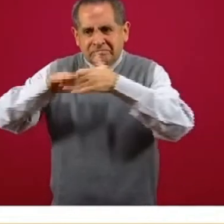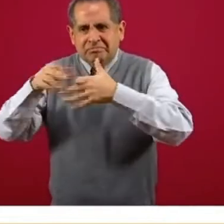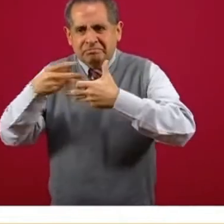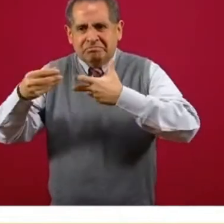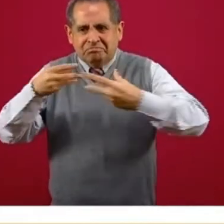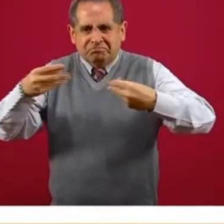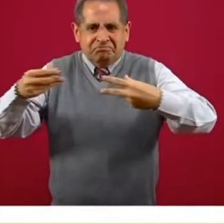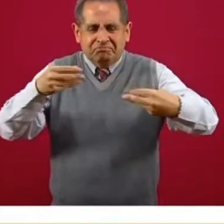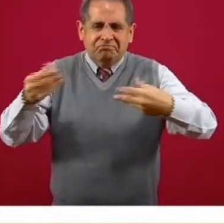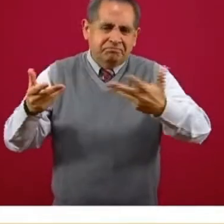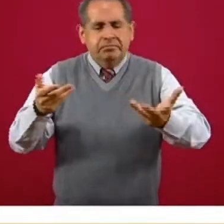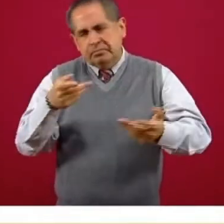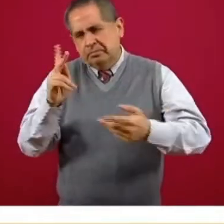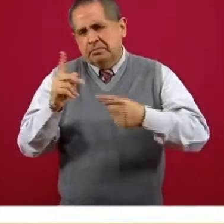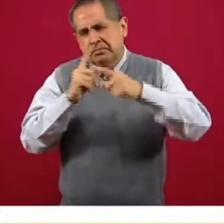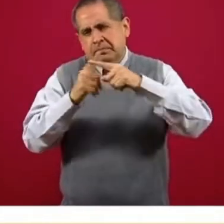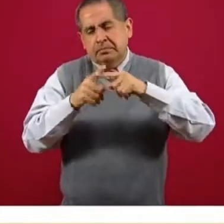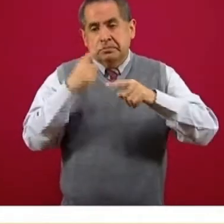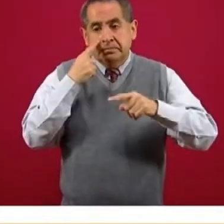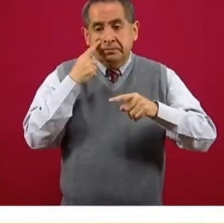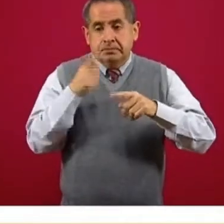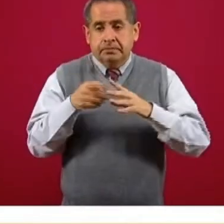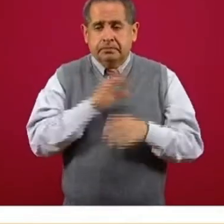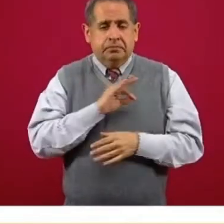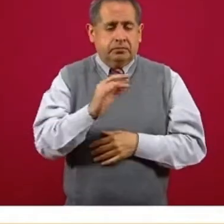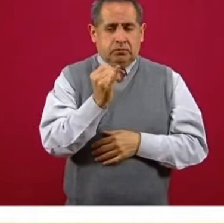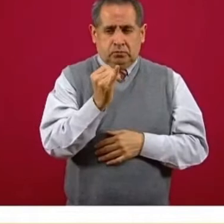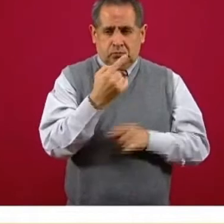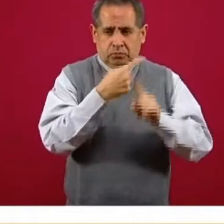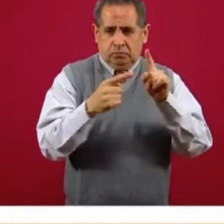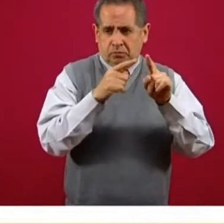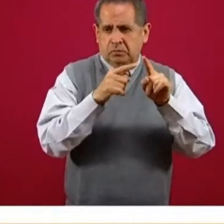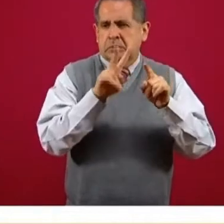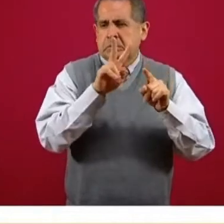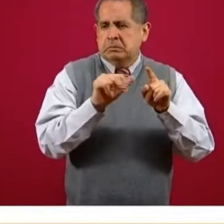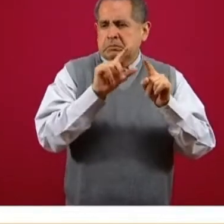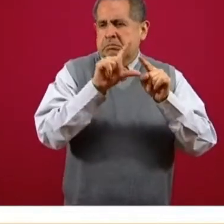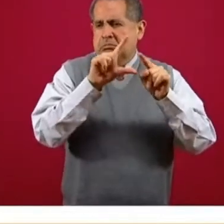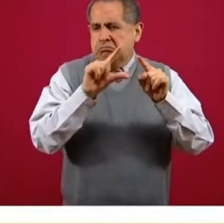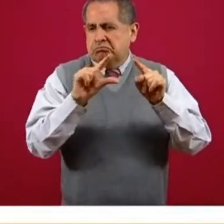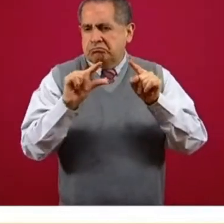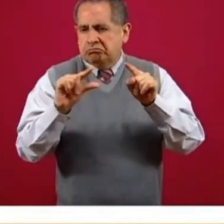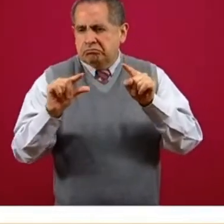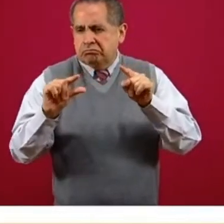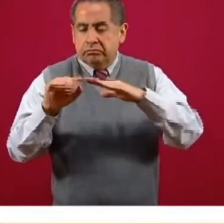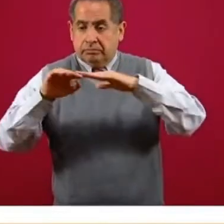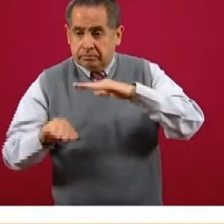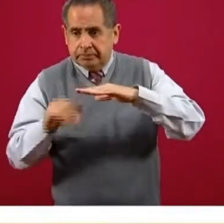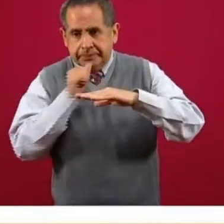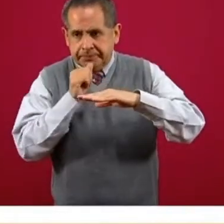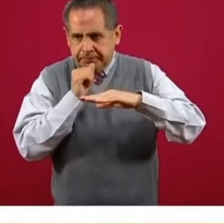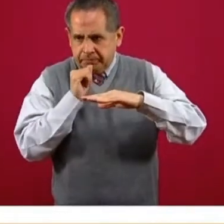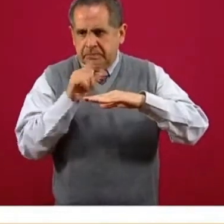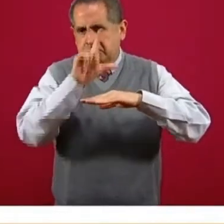pero también reconocemos que ha sido positivo, que desde mediados de junio hay una tendencia decreciente. Todavía no llega a uno,